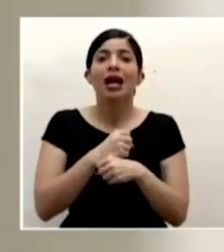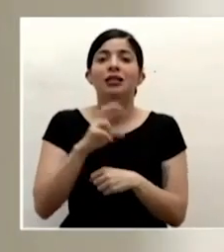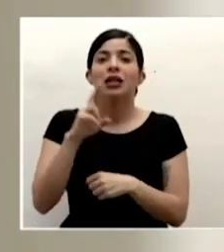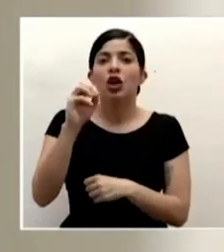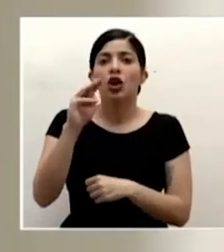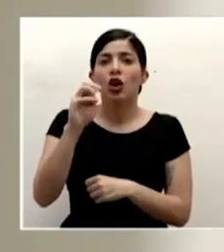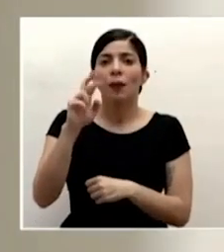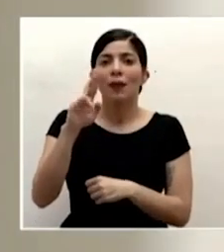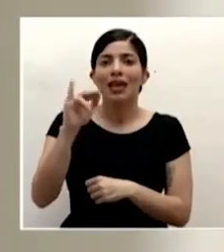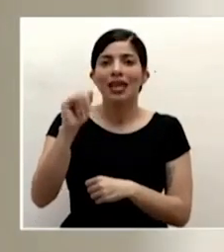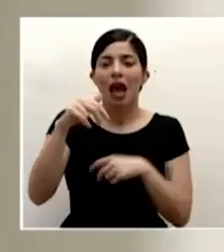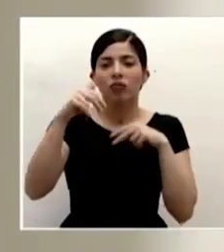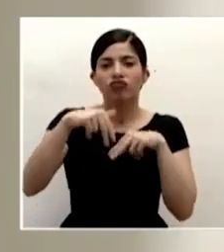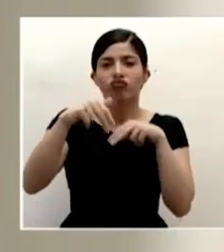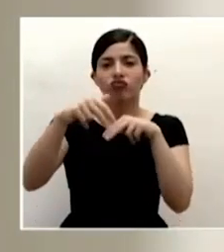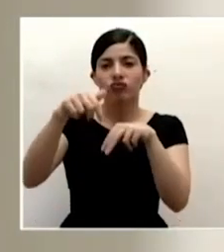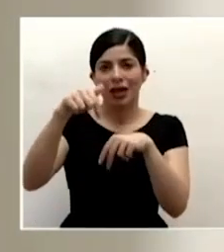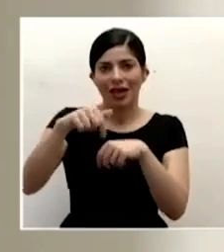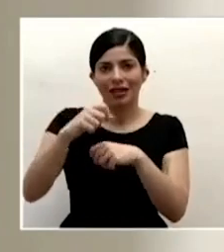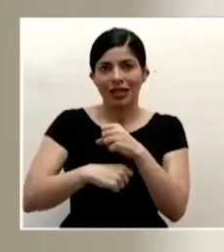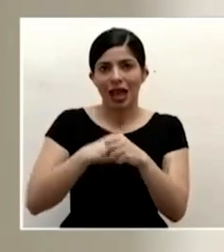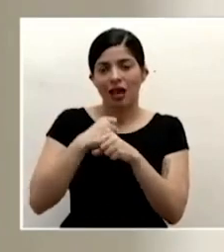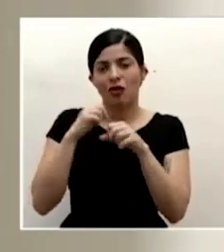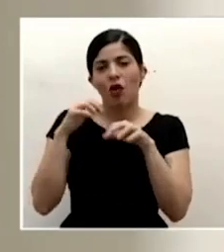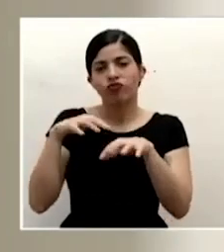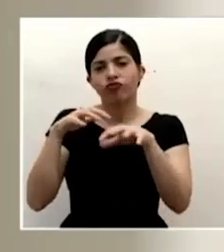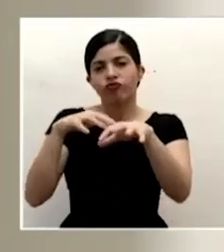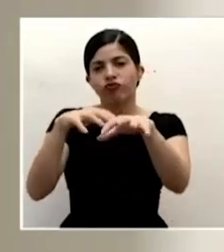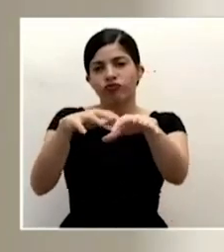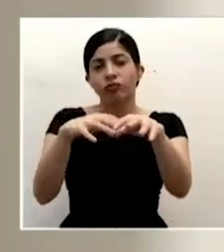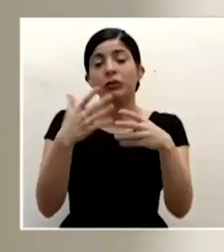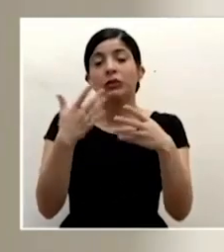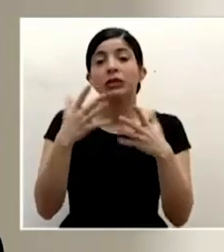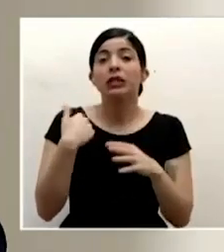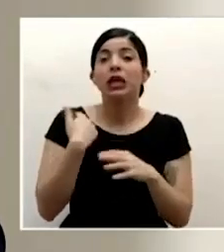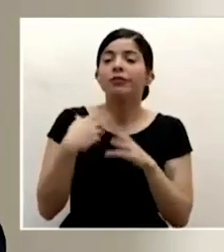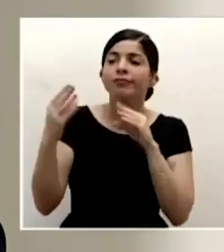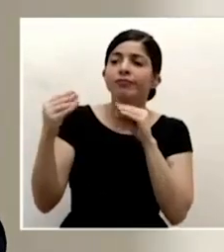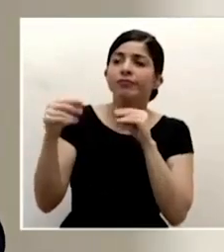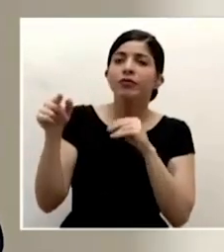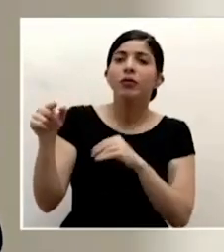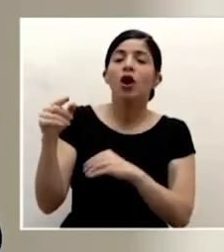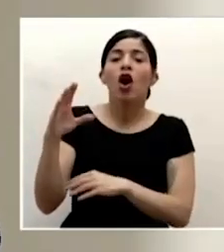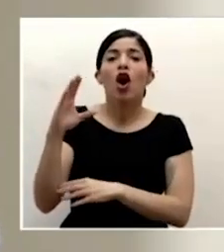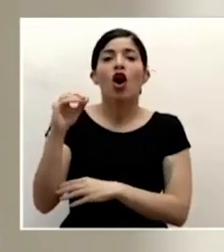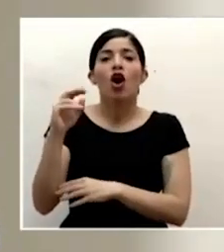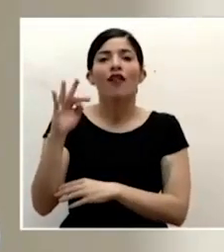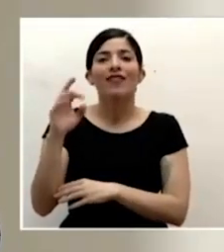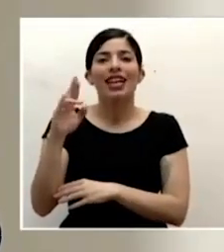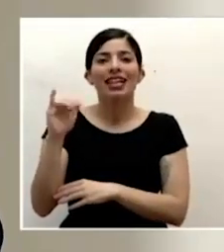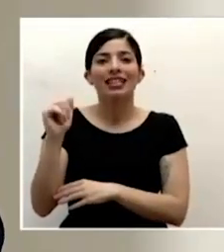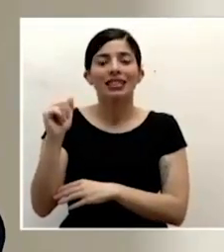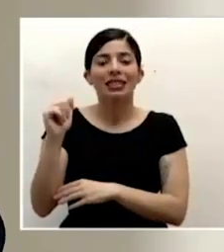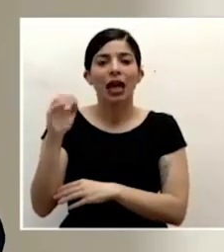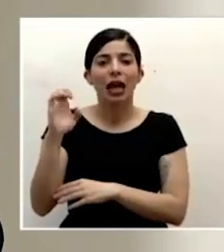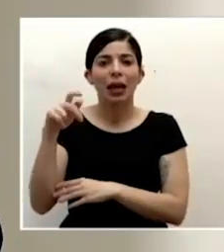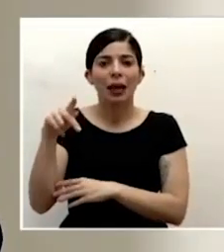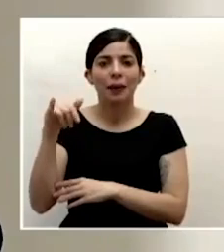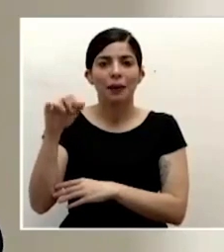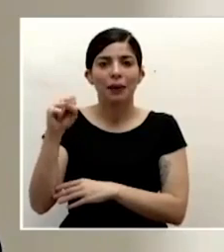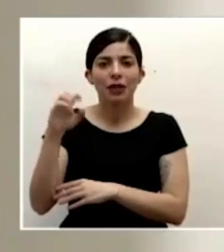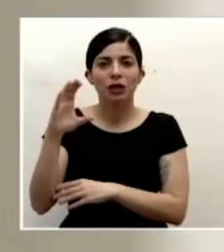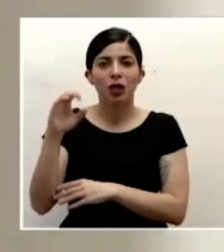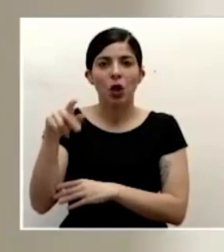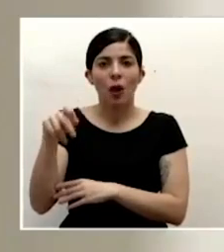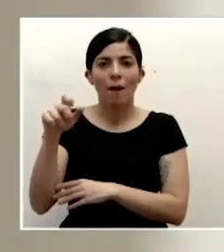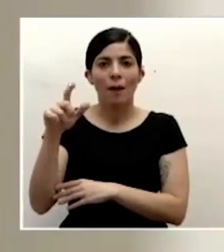nosotros ya hemos conversado con la conferencia episcopal sobre los riesgos que representa